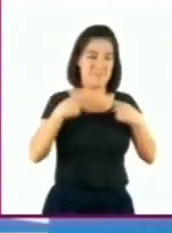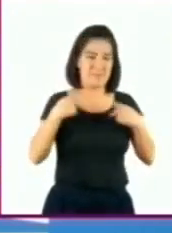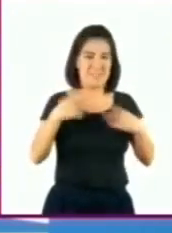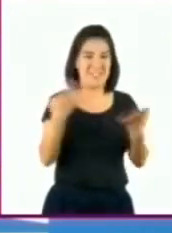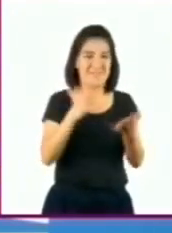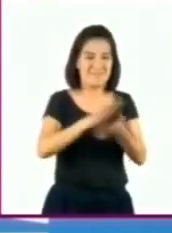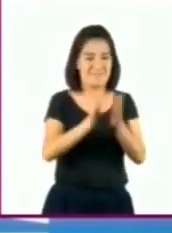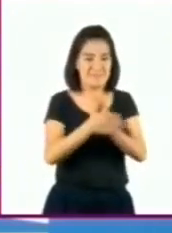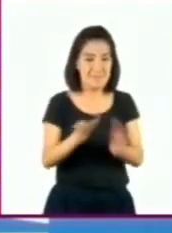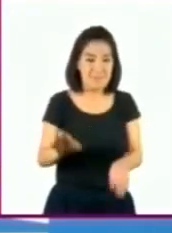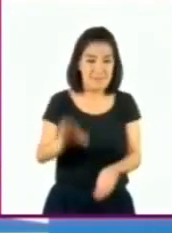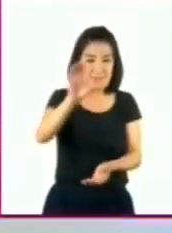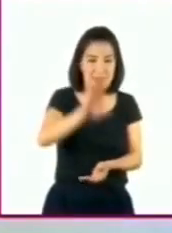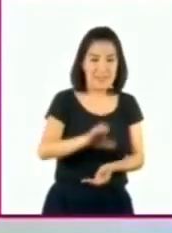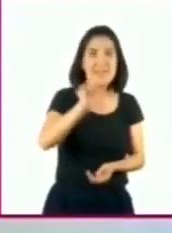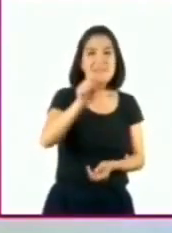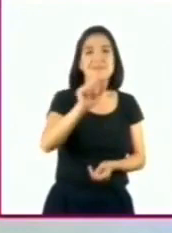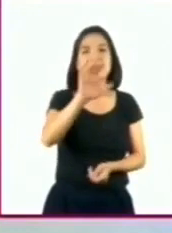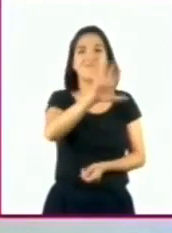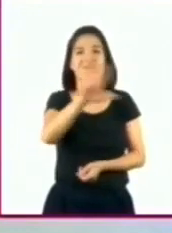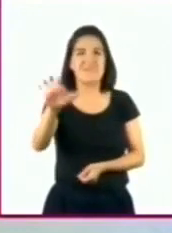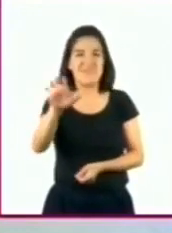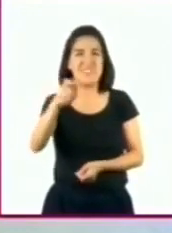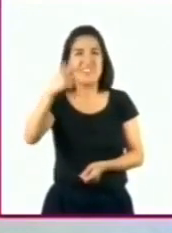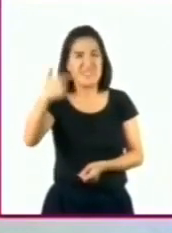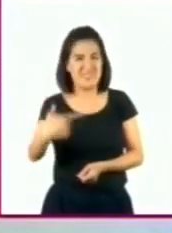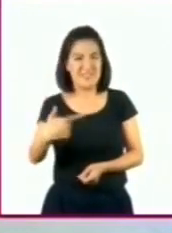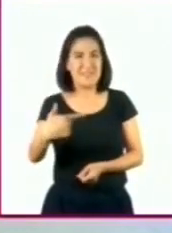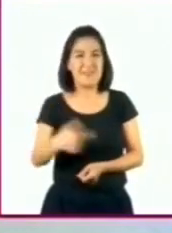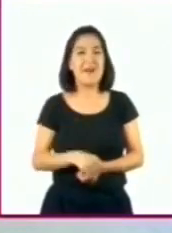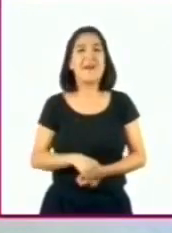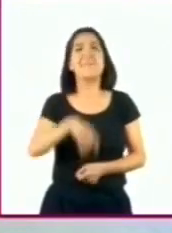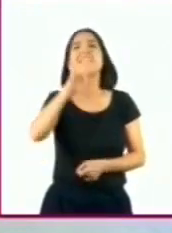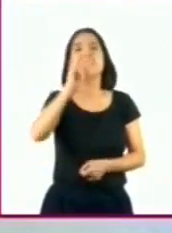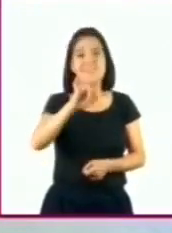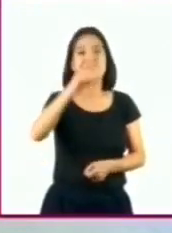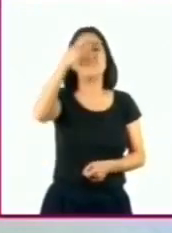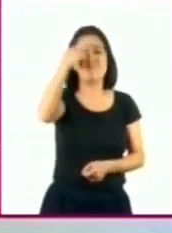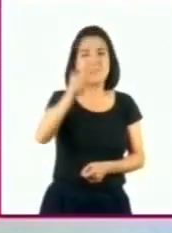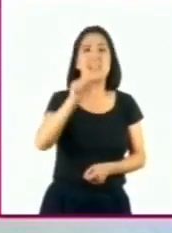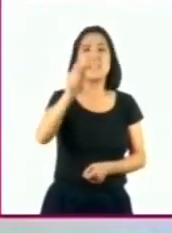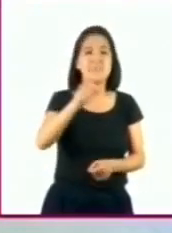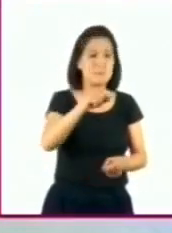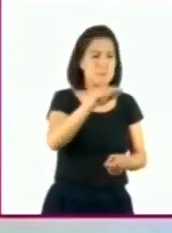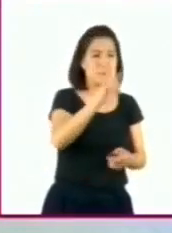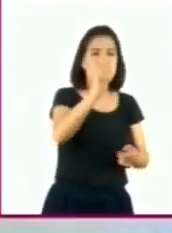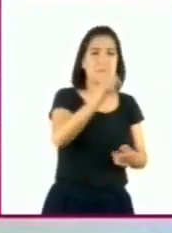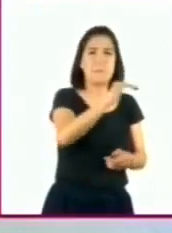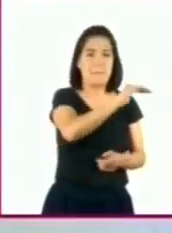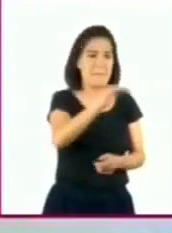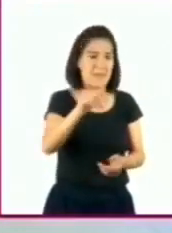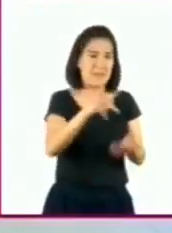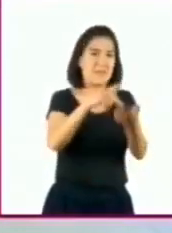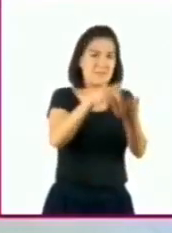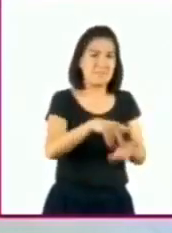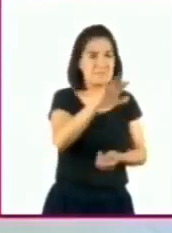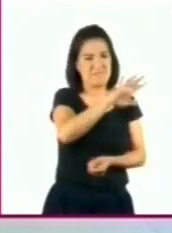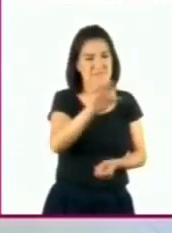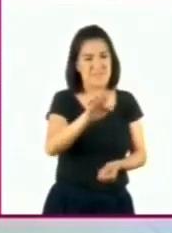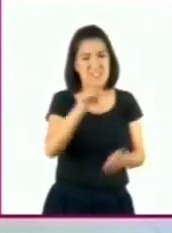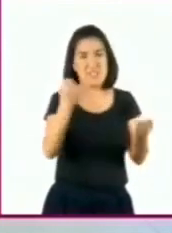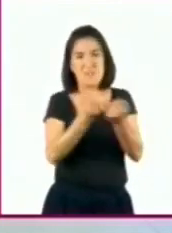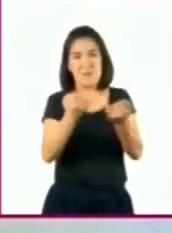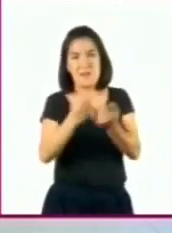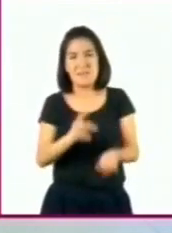500 gramos? ¡Tienes mucha razón! ¿Esto significa que medio kilogramo es equivalente a 500 gramos?